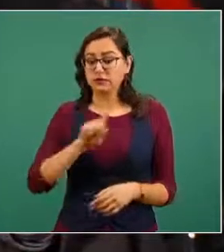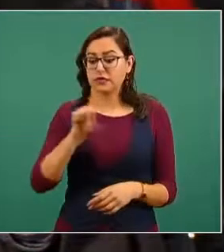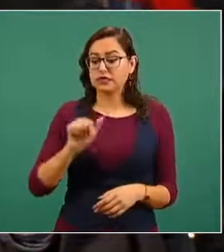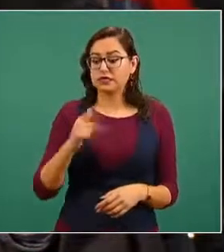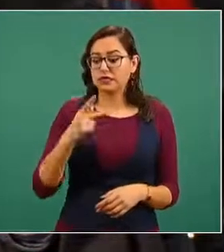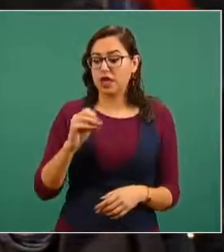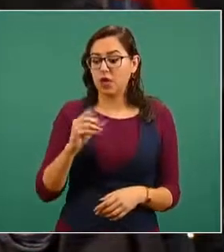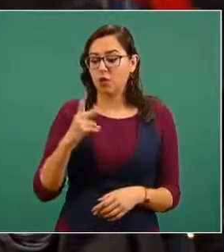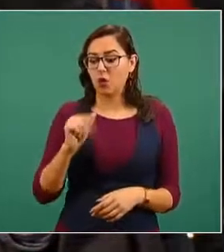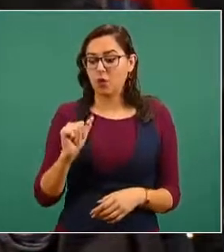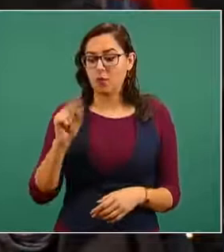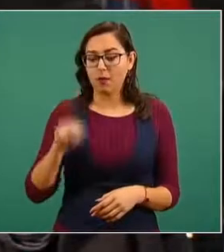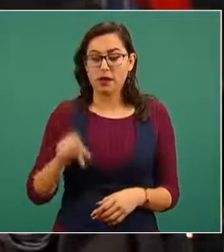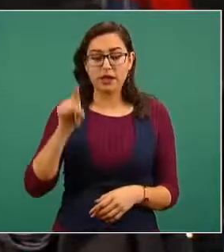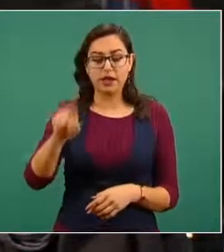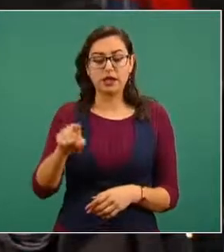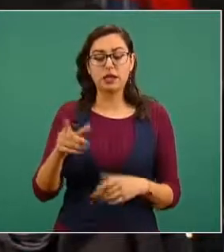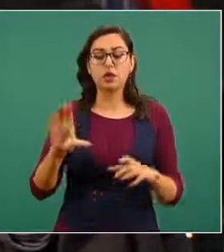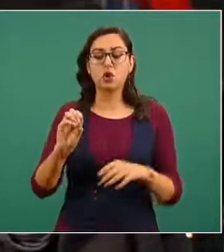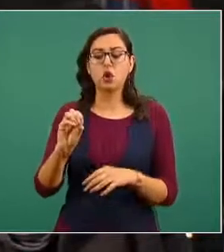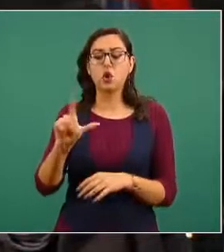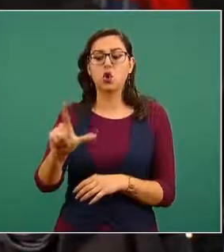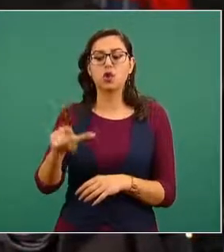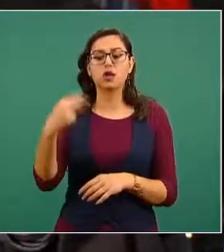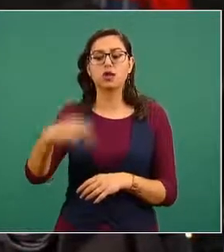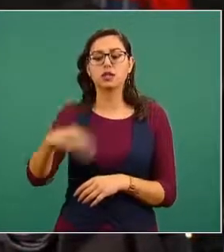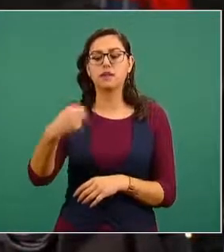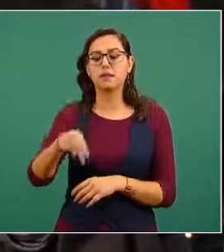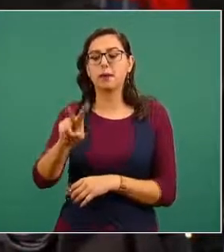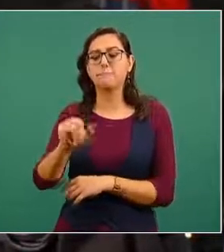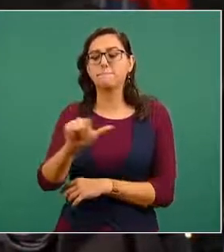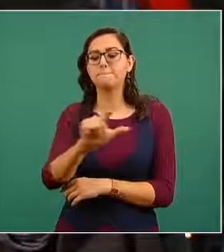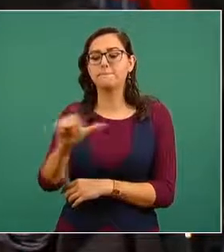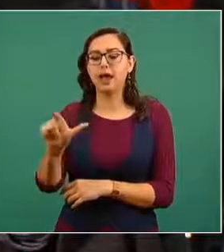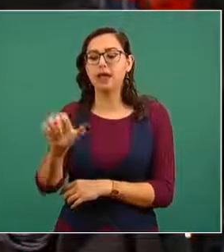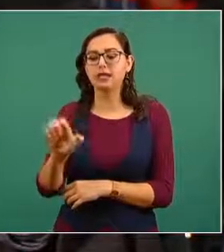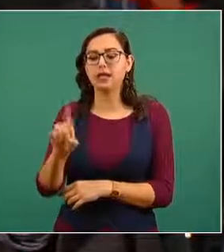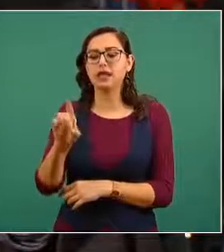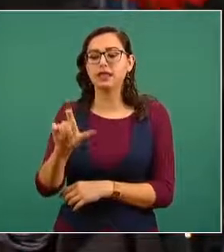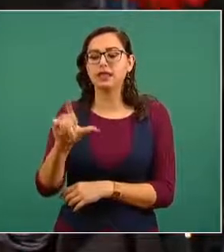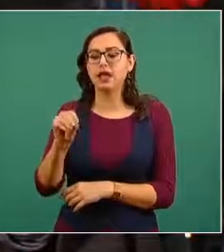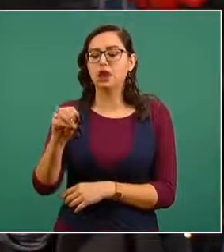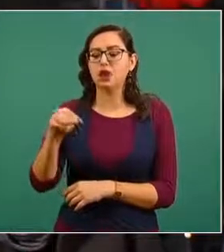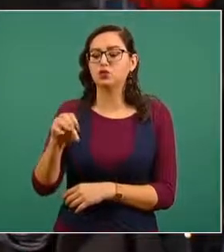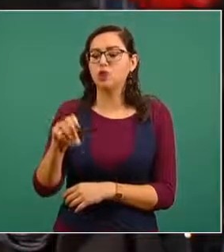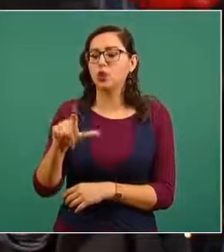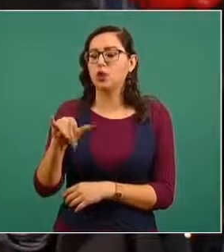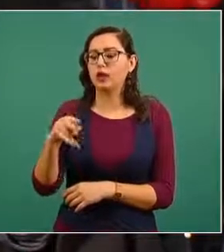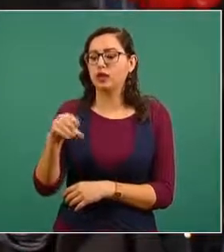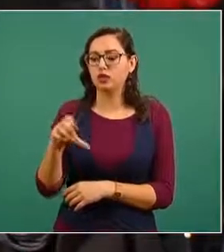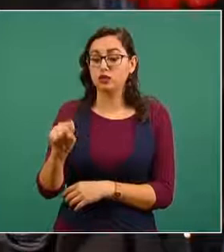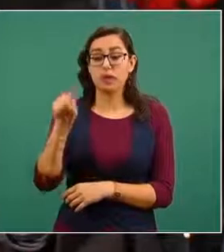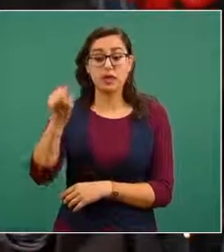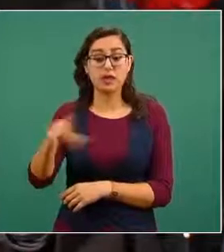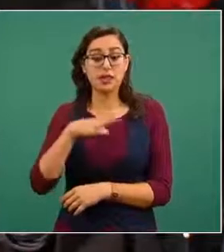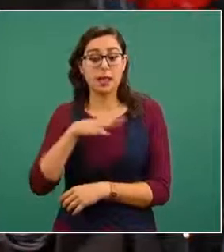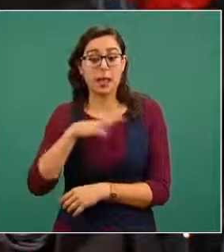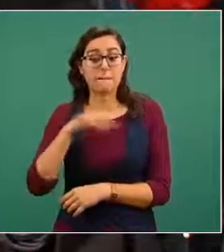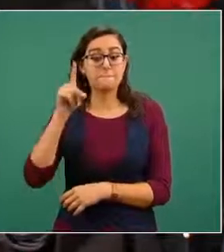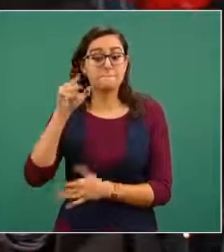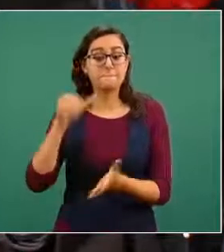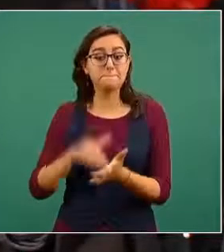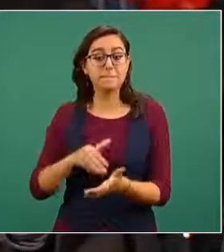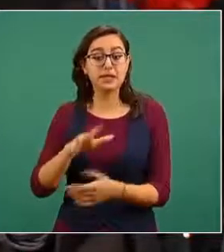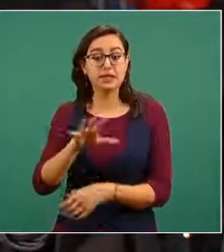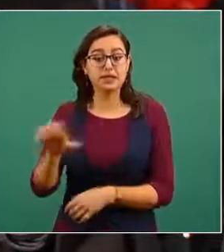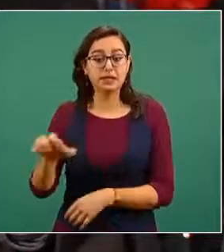llamada Valle de los Molinos con una zona habitacional con más de mil 500 familias a los habitantes de dicha colonia